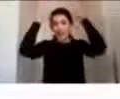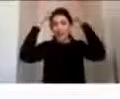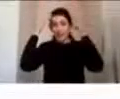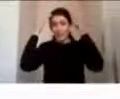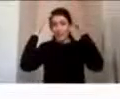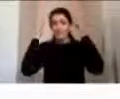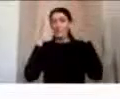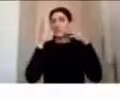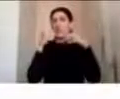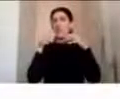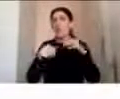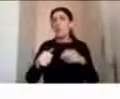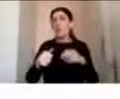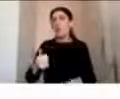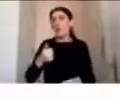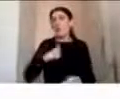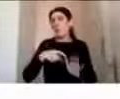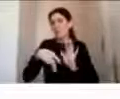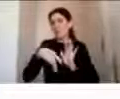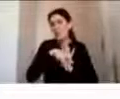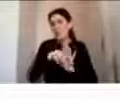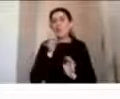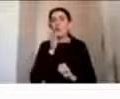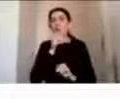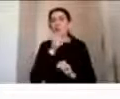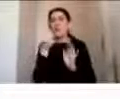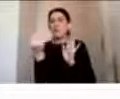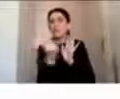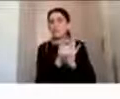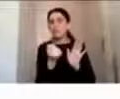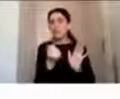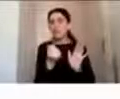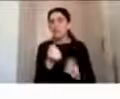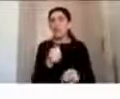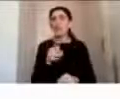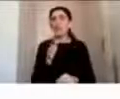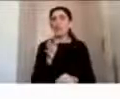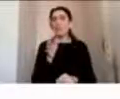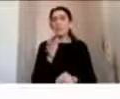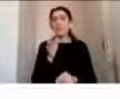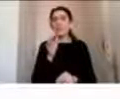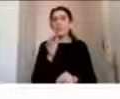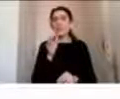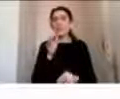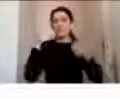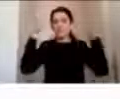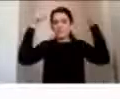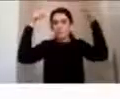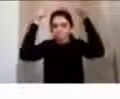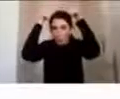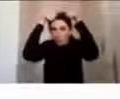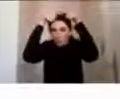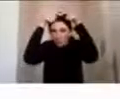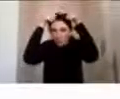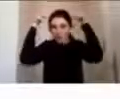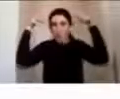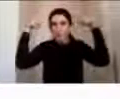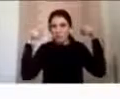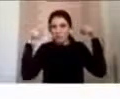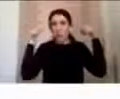normativa, no están certificados. Cascos que no tienen nada que ver con el tamaño de la cabeza, que se ponen mal.